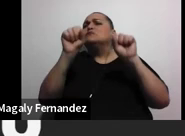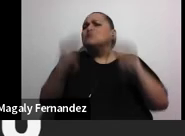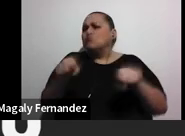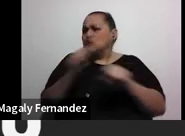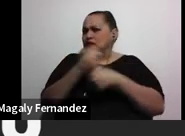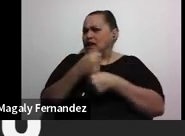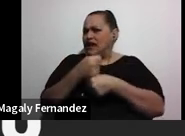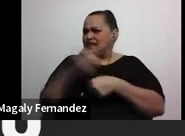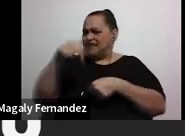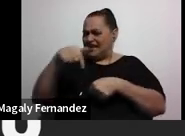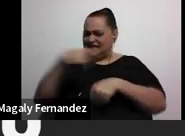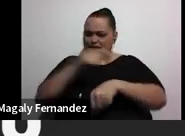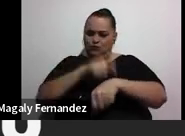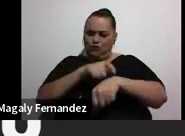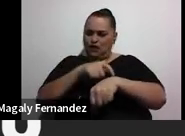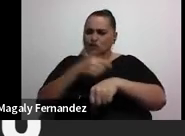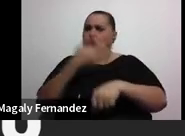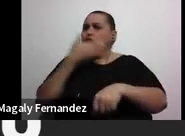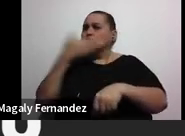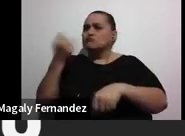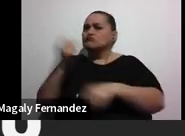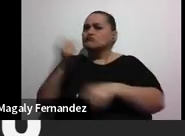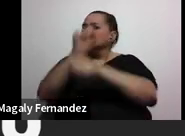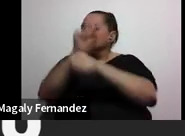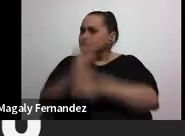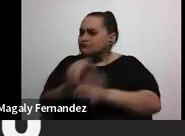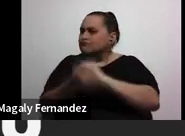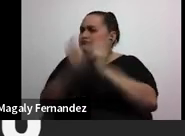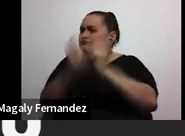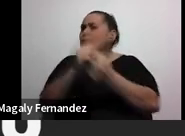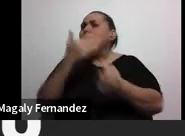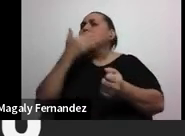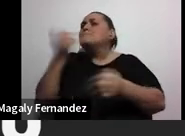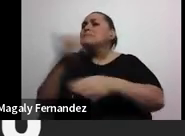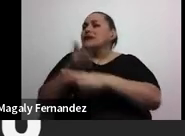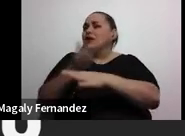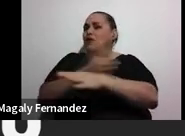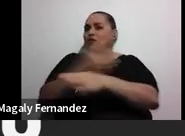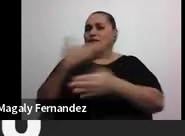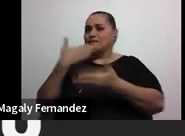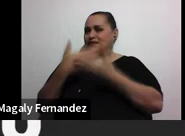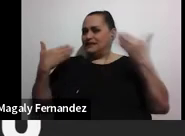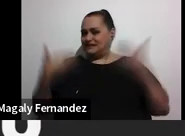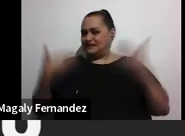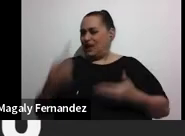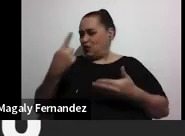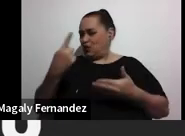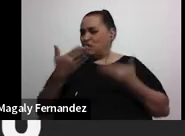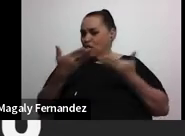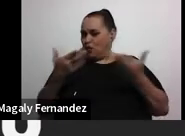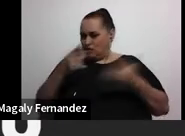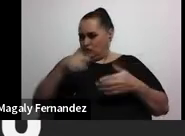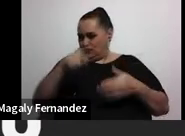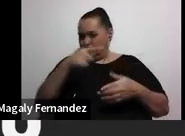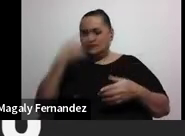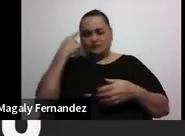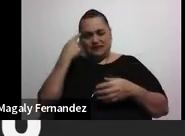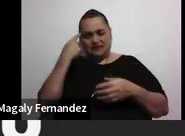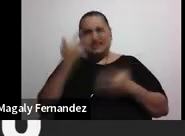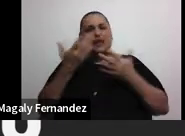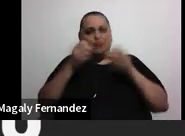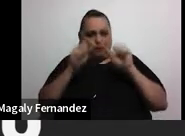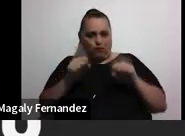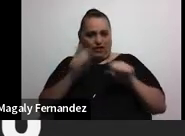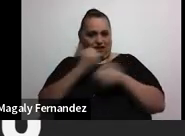este momento que puede mejorar el bienestar recuerden que es solo una cosita les va a un chance para que lo piensen cosas